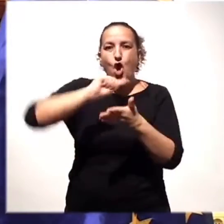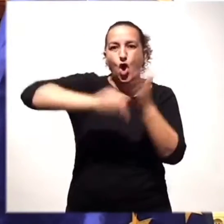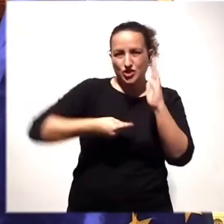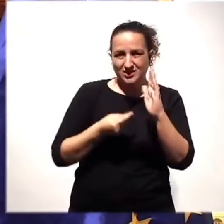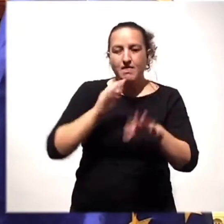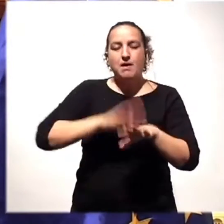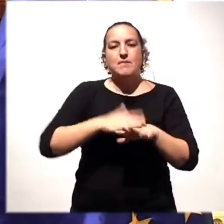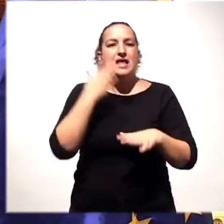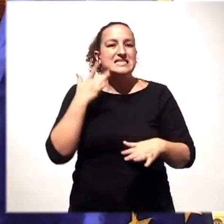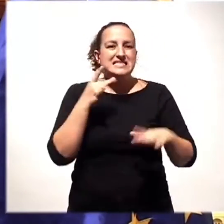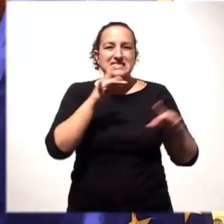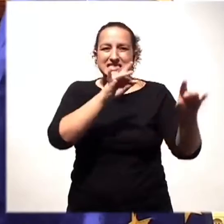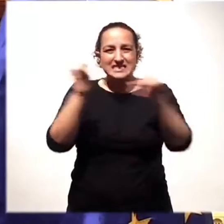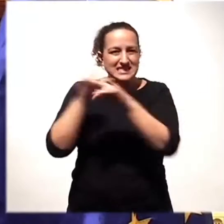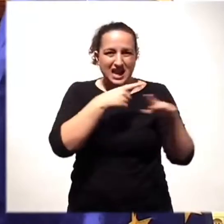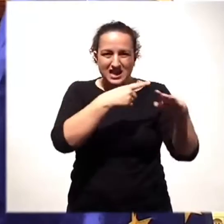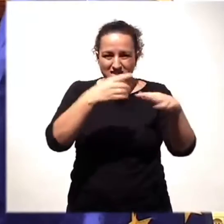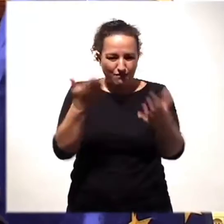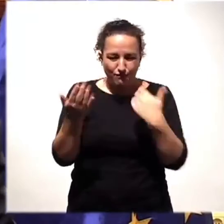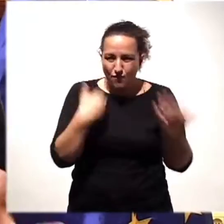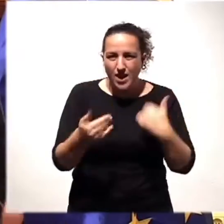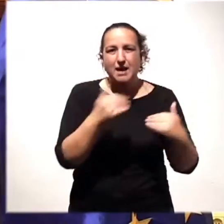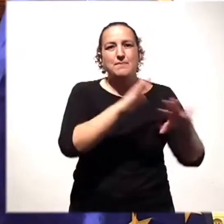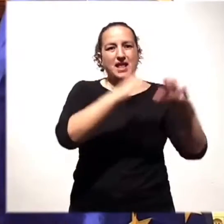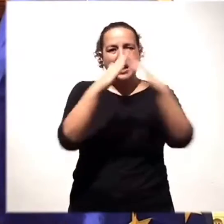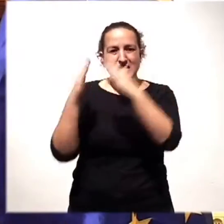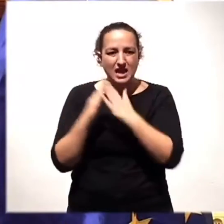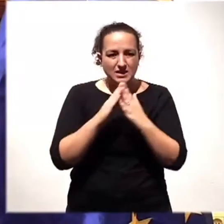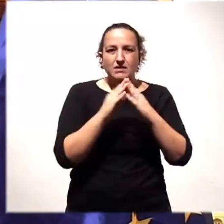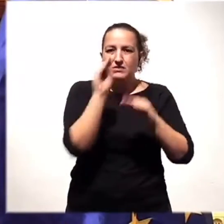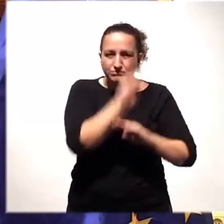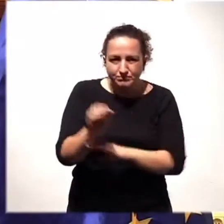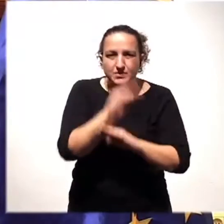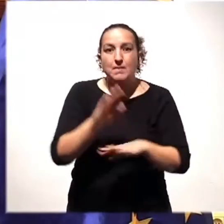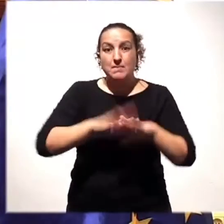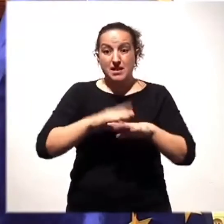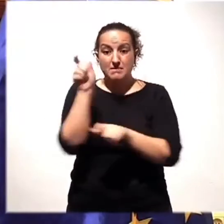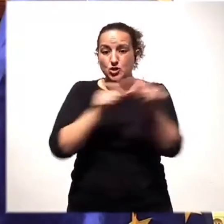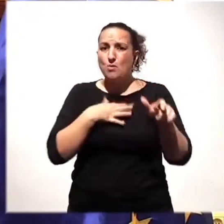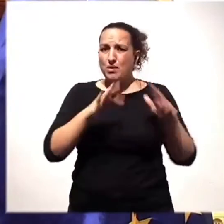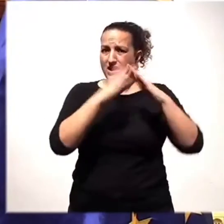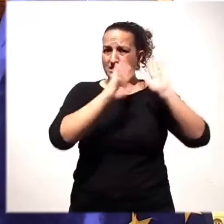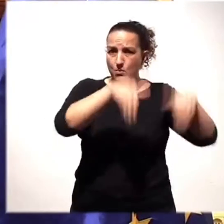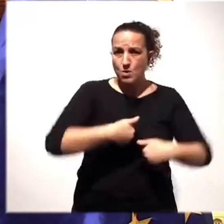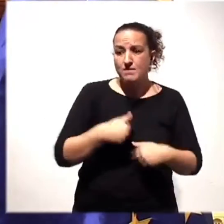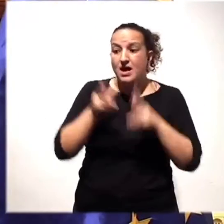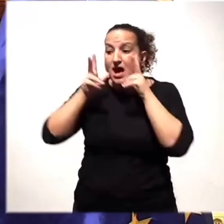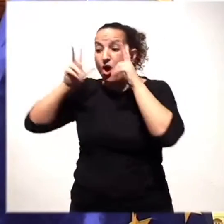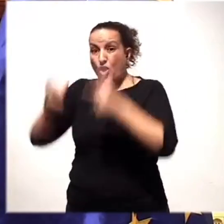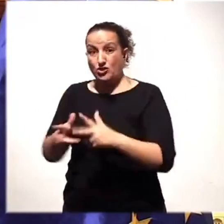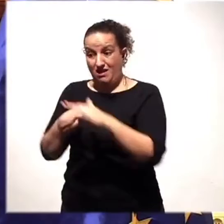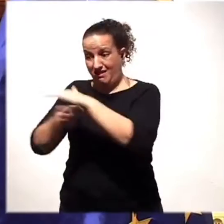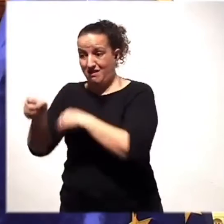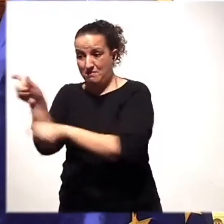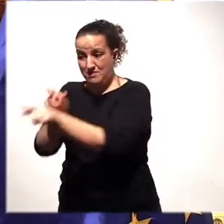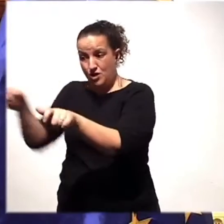cenizas, para mejorar las infraestructuras, para hacer que muchas personas puedan regresar a sus casas. Muchos de los que están en los hoteles tienen sus casas sepultadas por